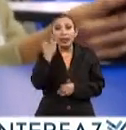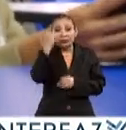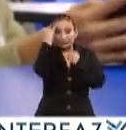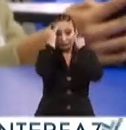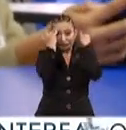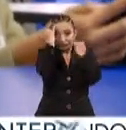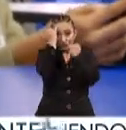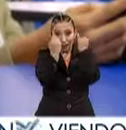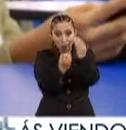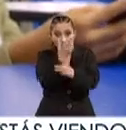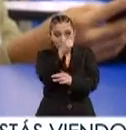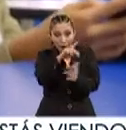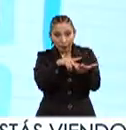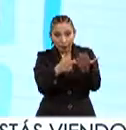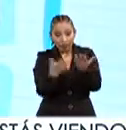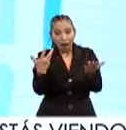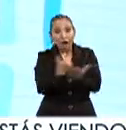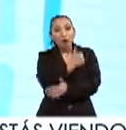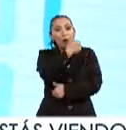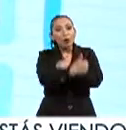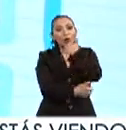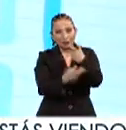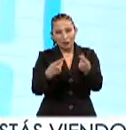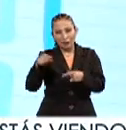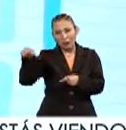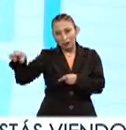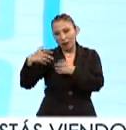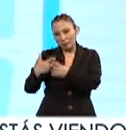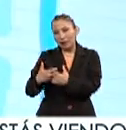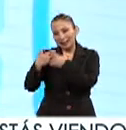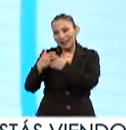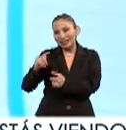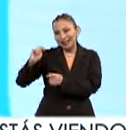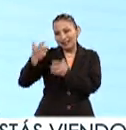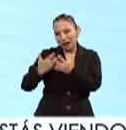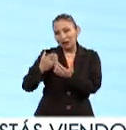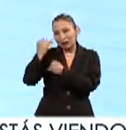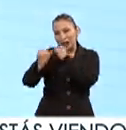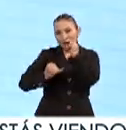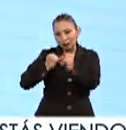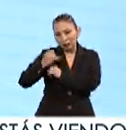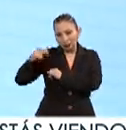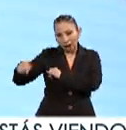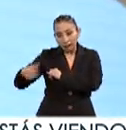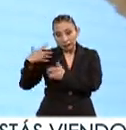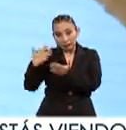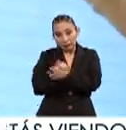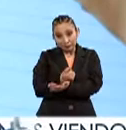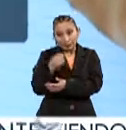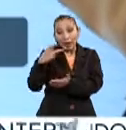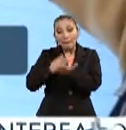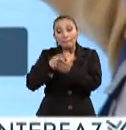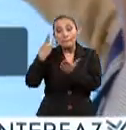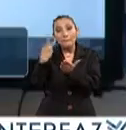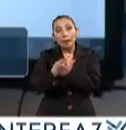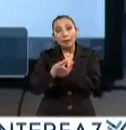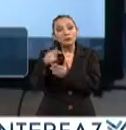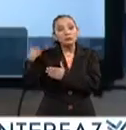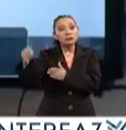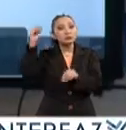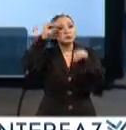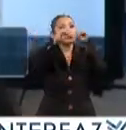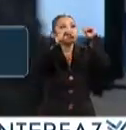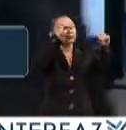innovador proyecto los hizo ganar un concurso organizado por una compañía de tecnología internacional. El premio fue la